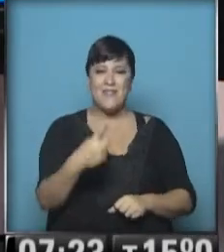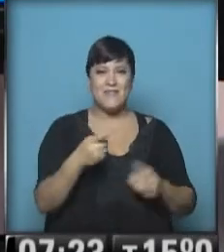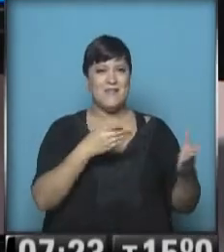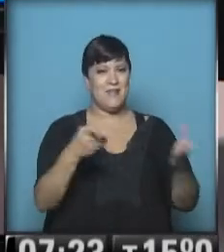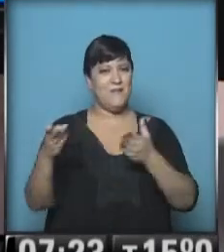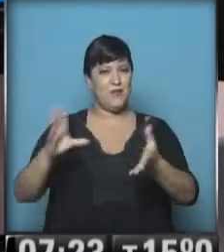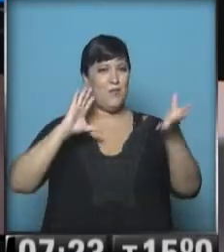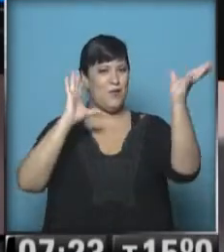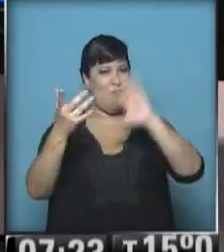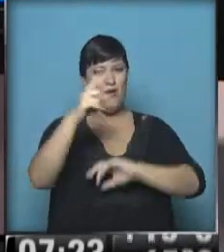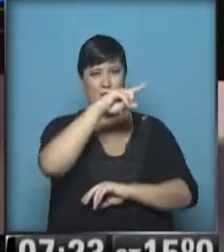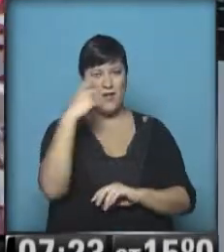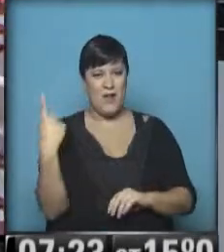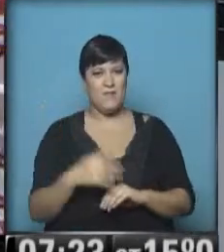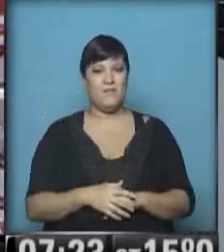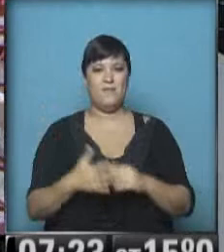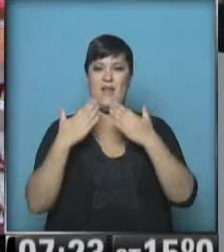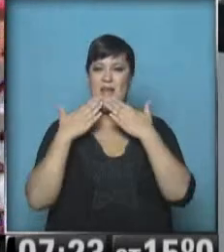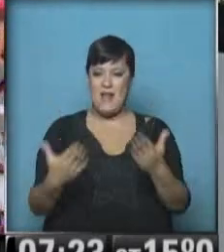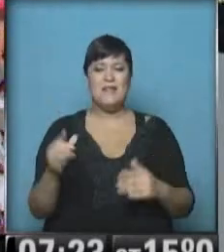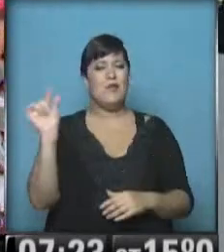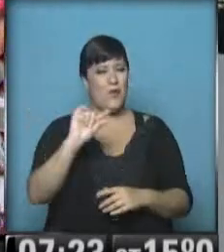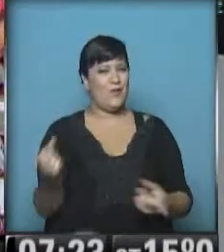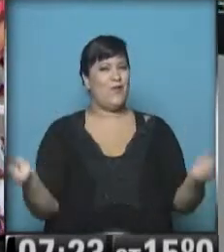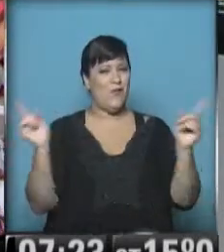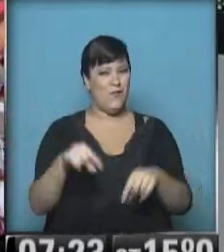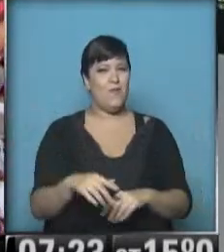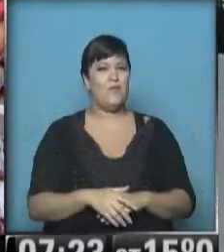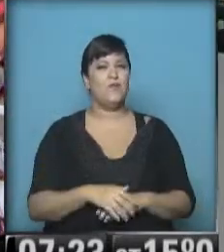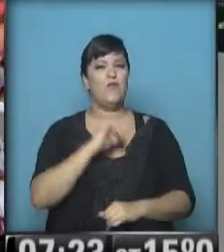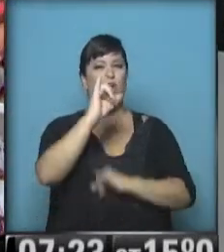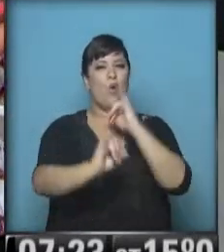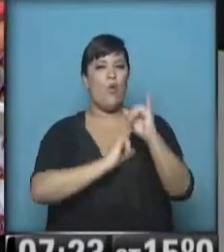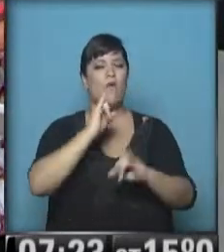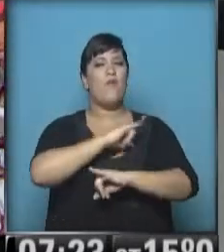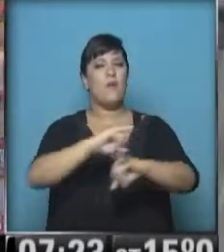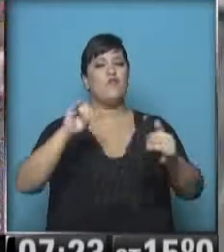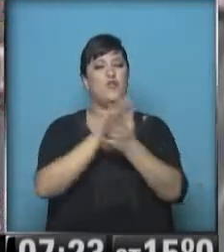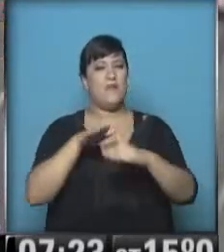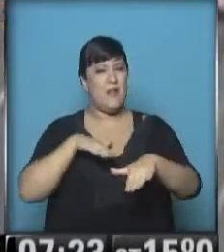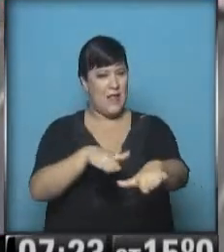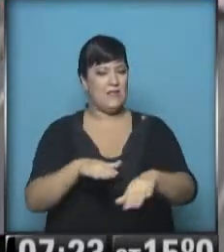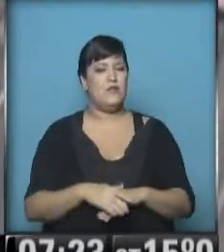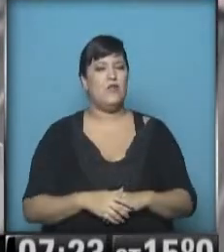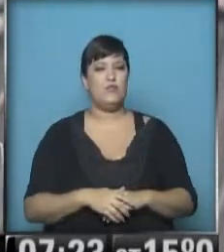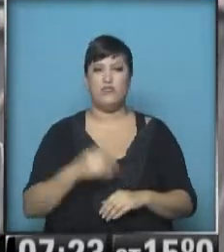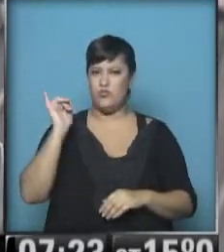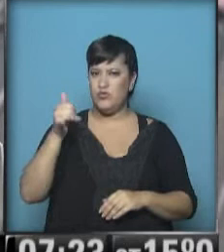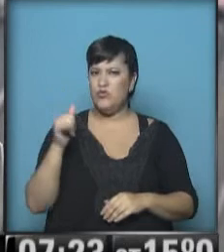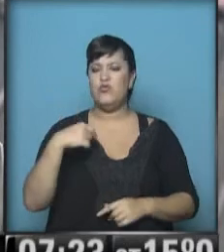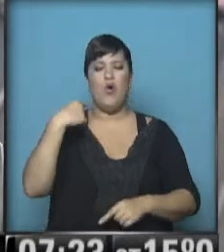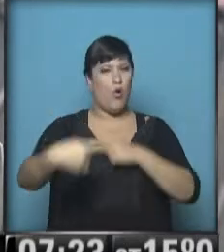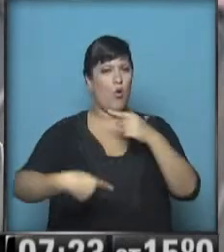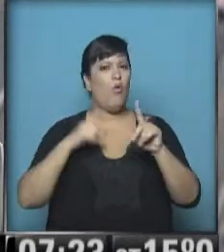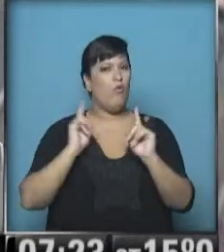Servicio Meteorológico Nacional. Gracias, Nadia. Más adelante volvemos. Ampliamos la información de tránsito, Hugo. Alejandro Lourdes continúa